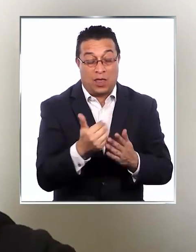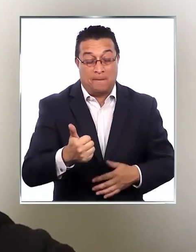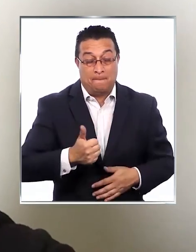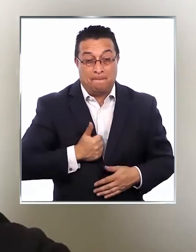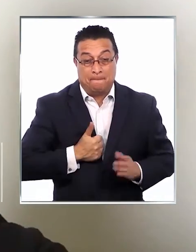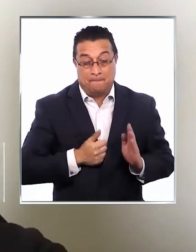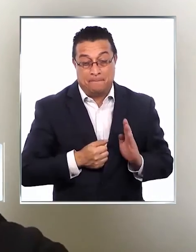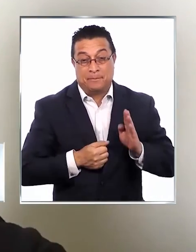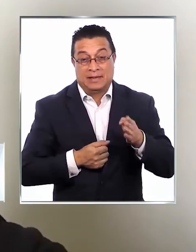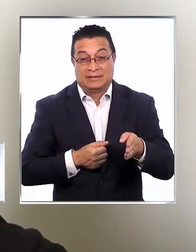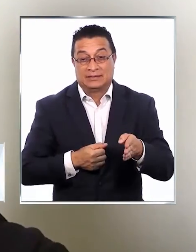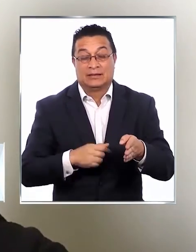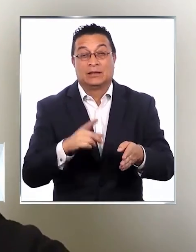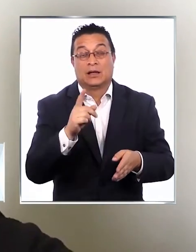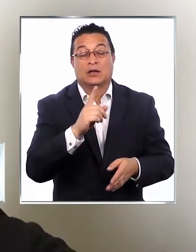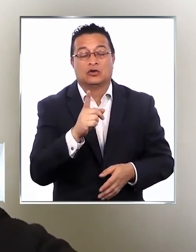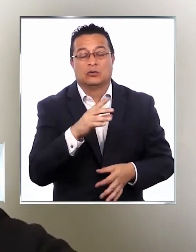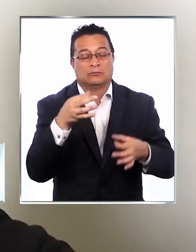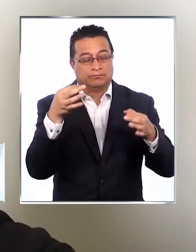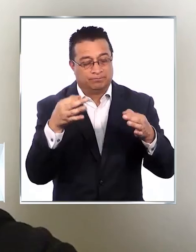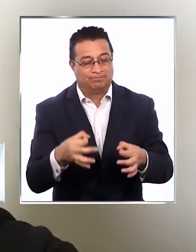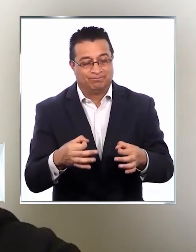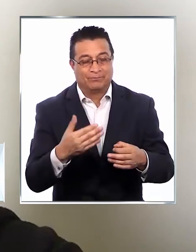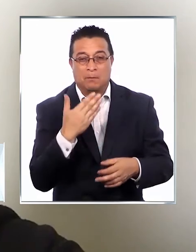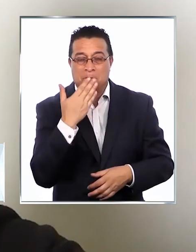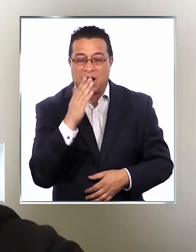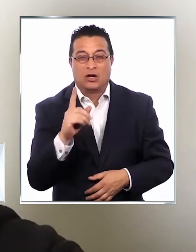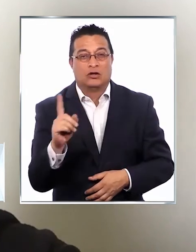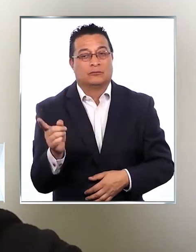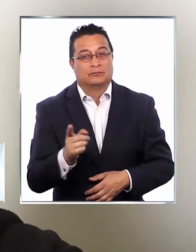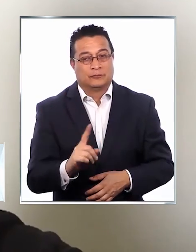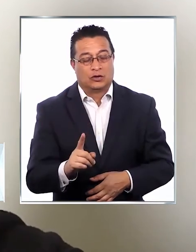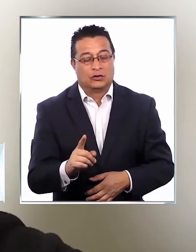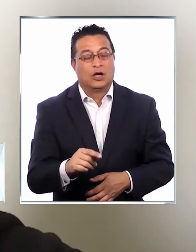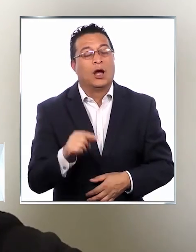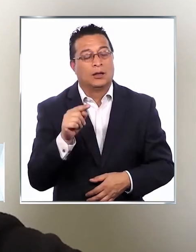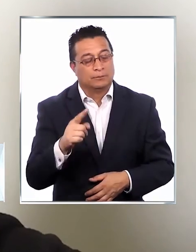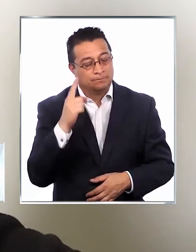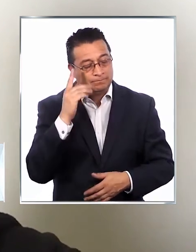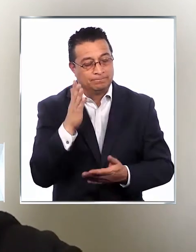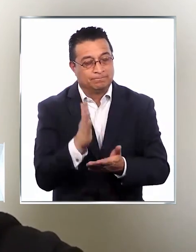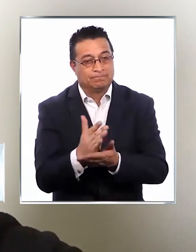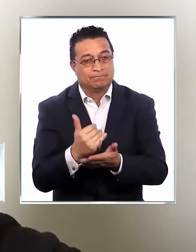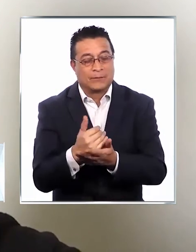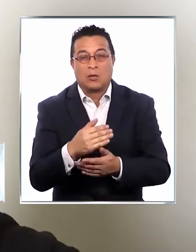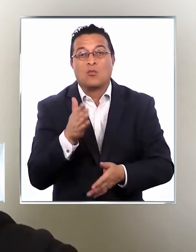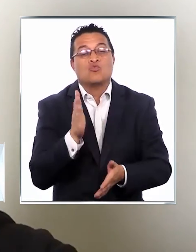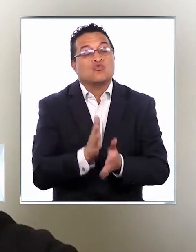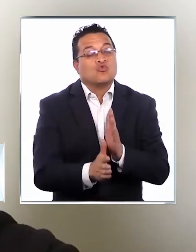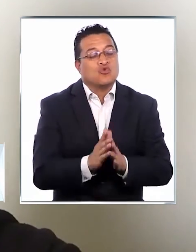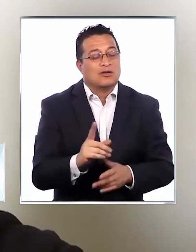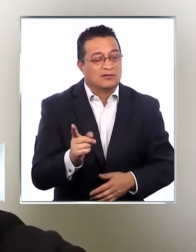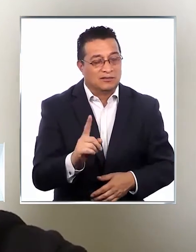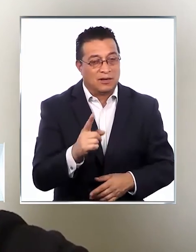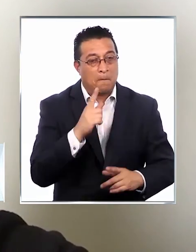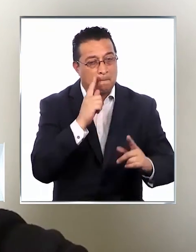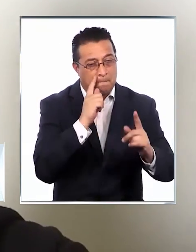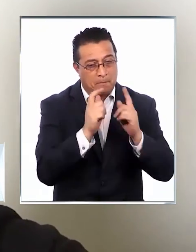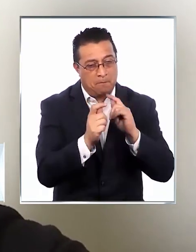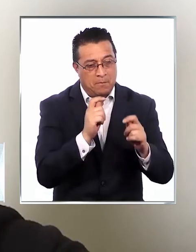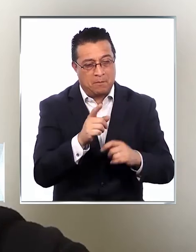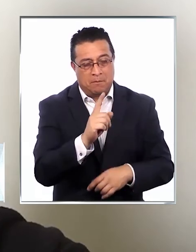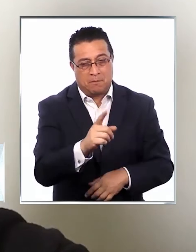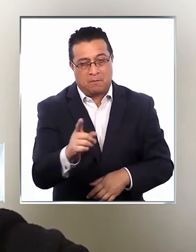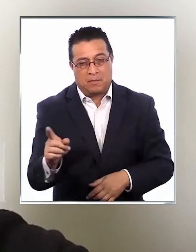forma presencial no es lo óptimo hoy en día. Creo que es una medida apresurada que pone en